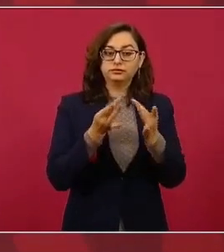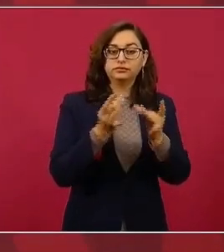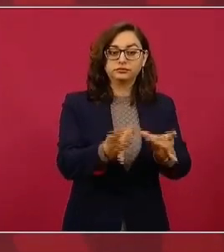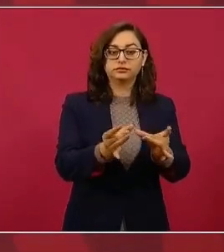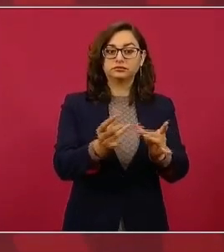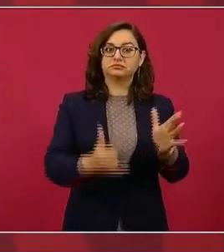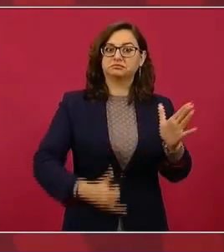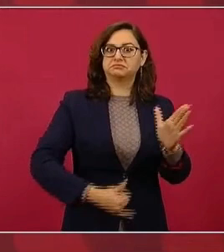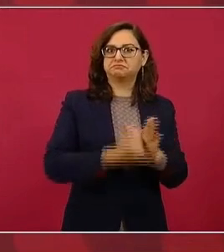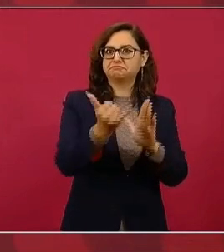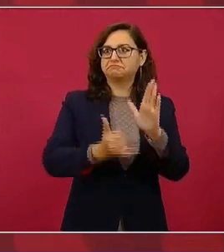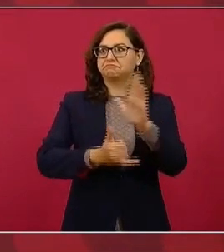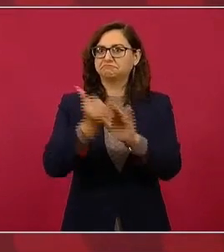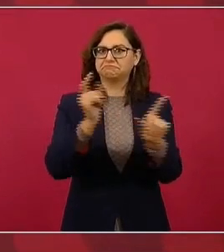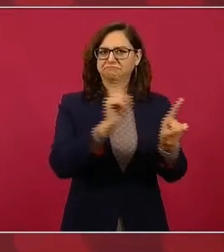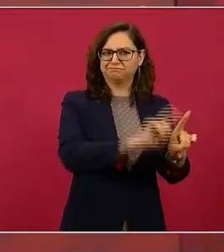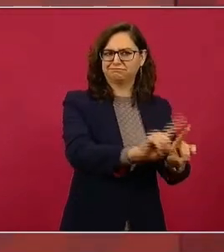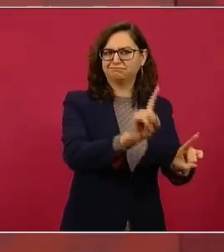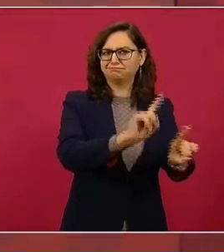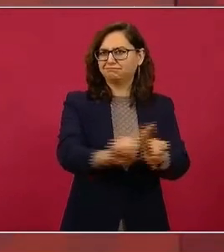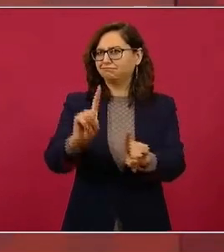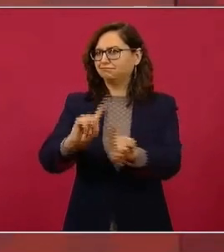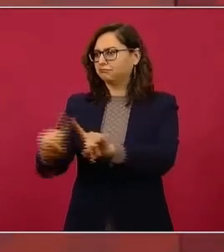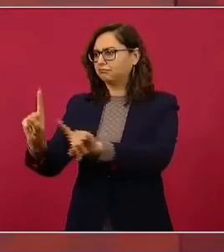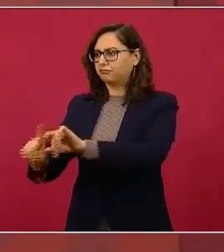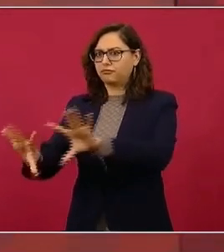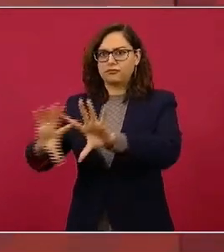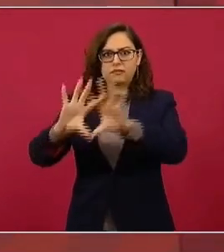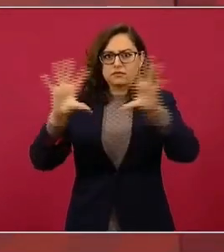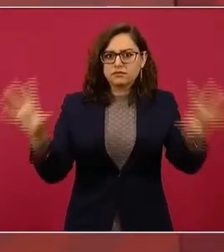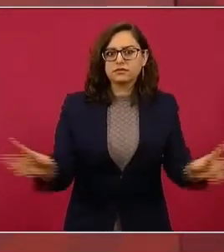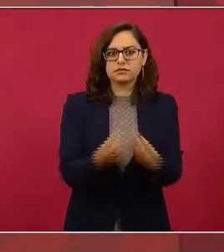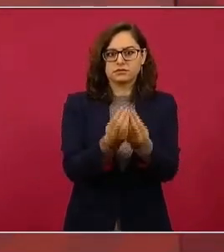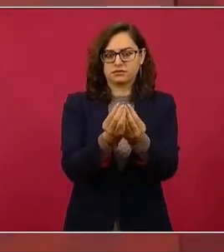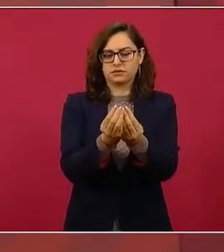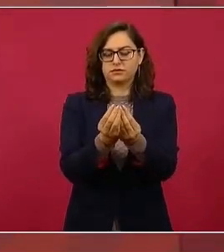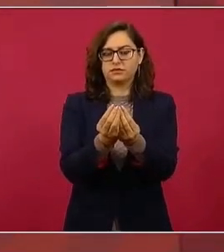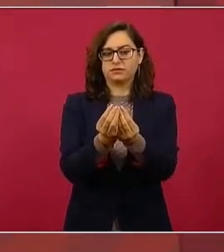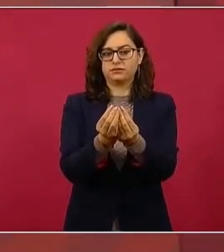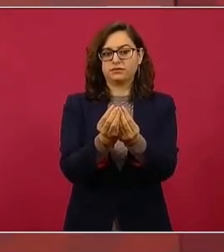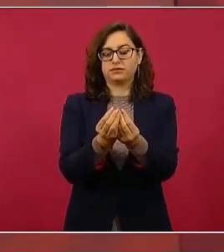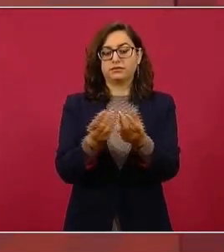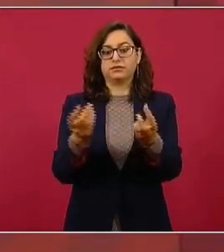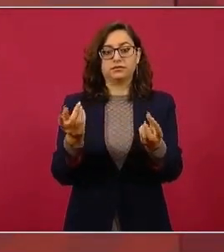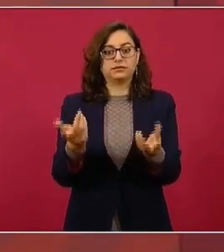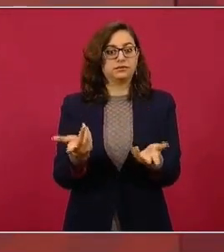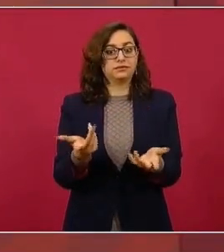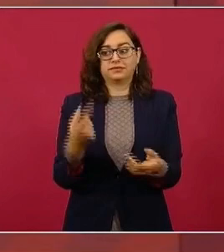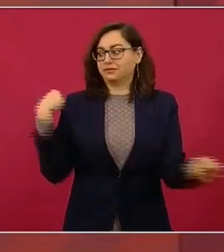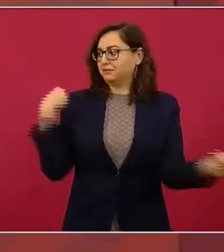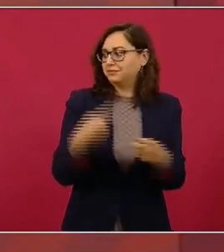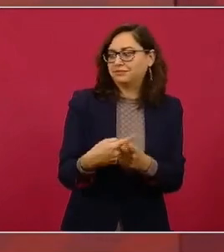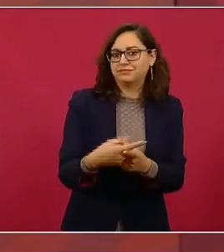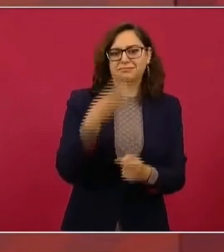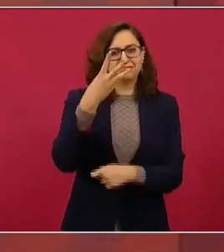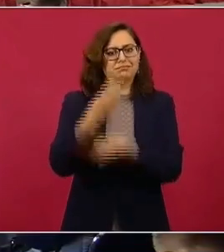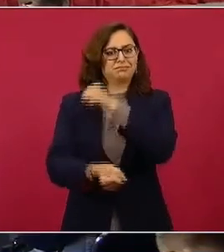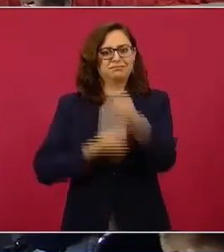en tiempo récord,